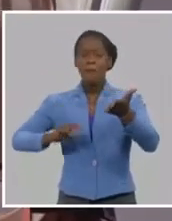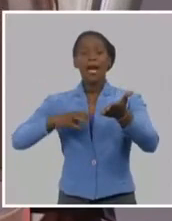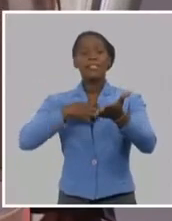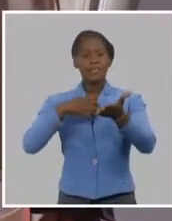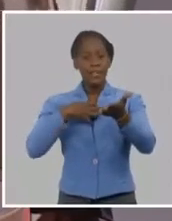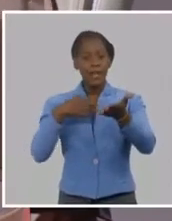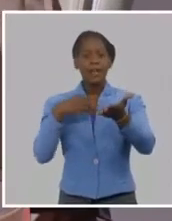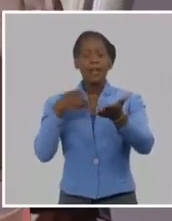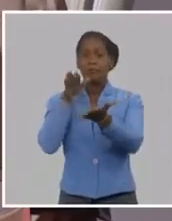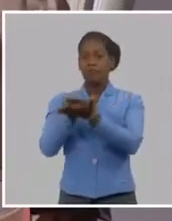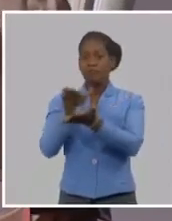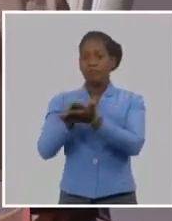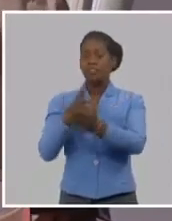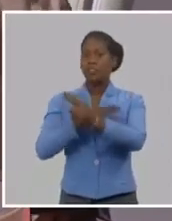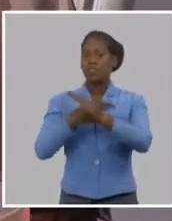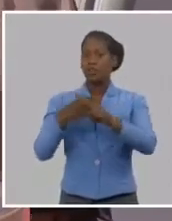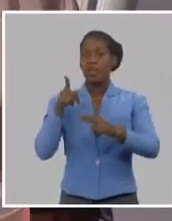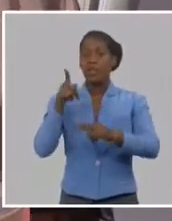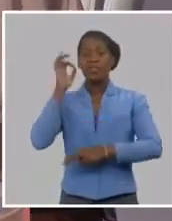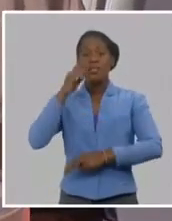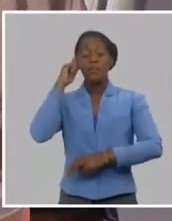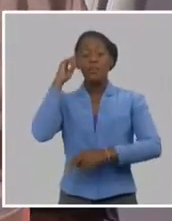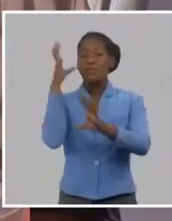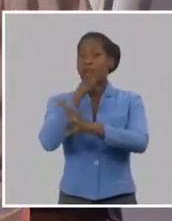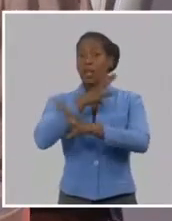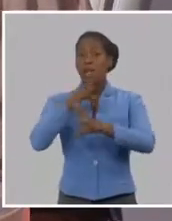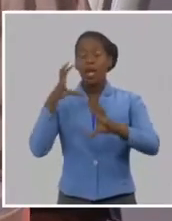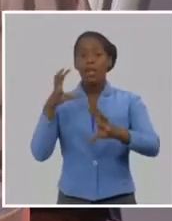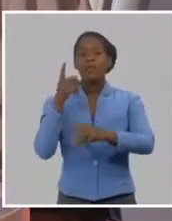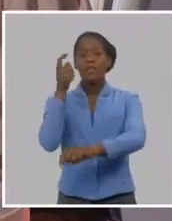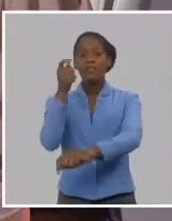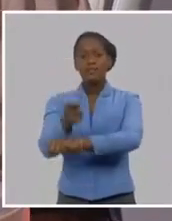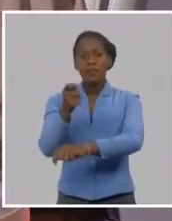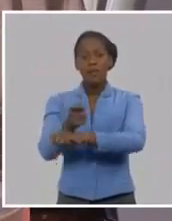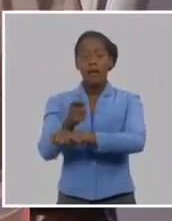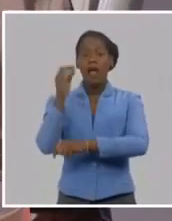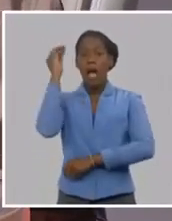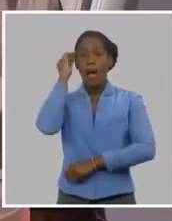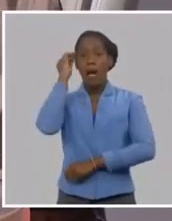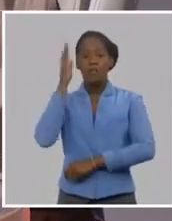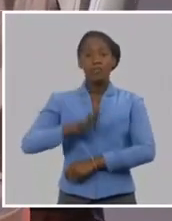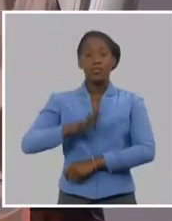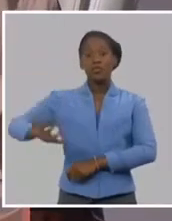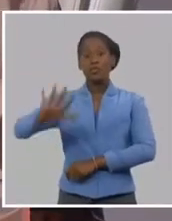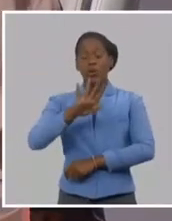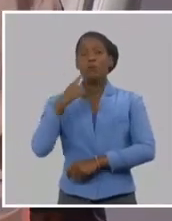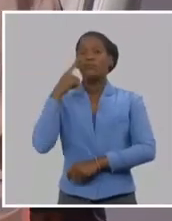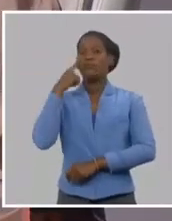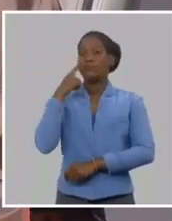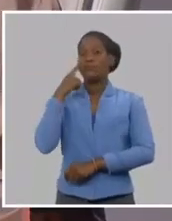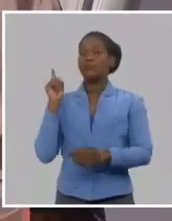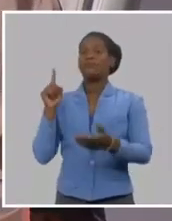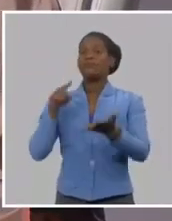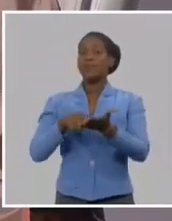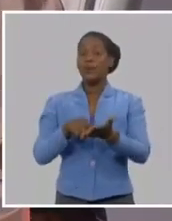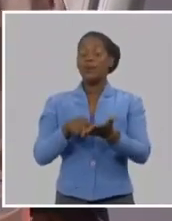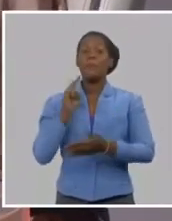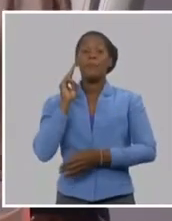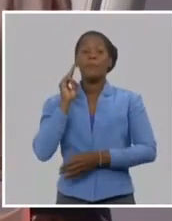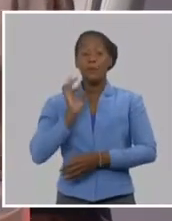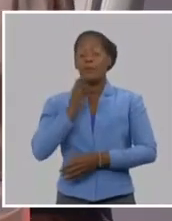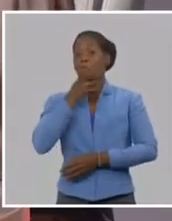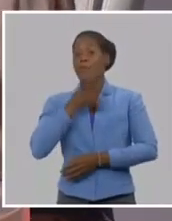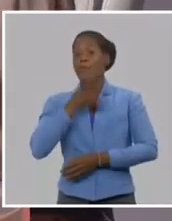grandeza. Martí claro que se daba cuenta de su grandeza. No podía ser tan inteligente, tan grande y no darse cuenta de lo grande que era. Incluso hay una carta del suegro